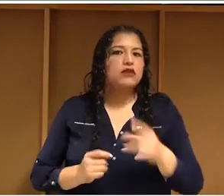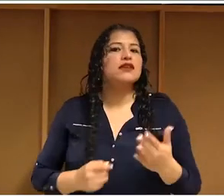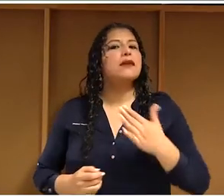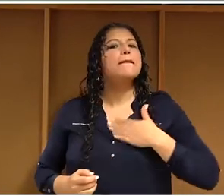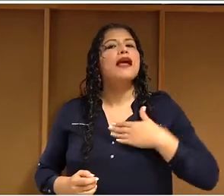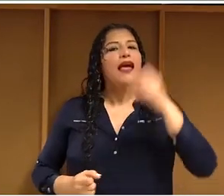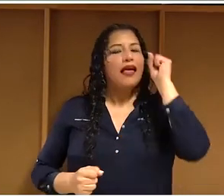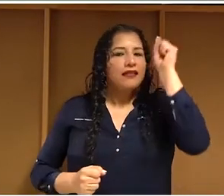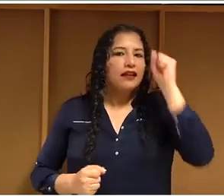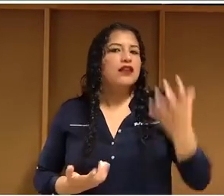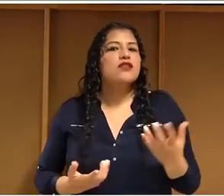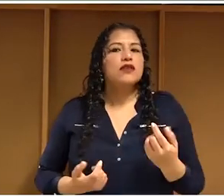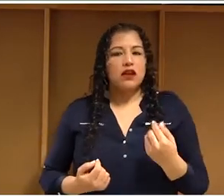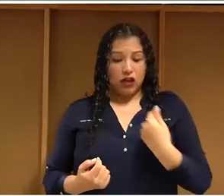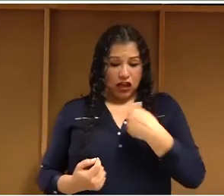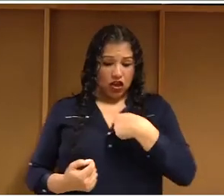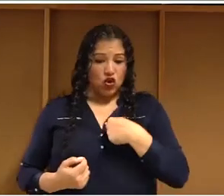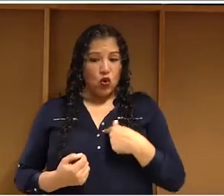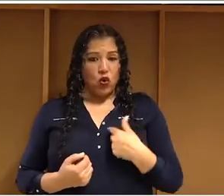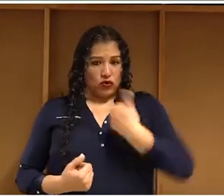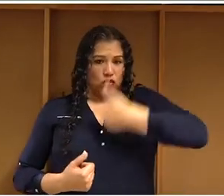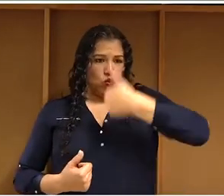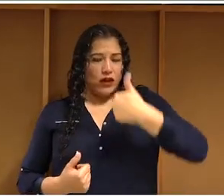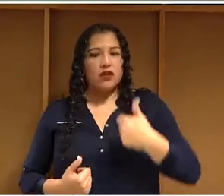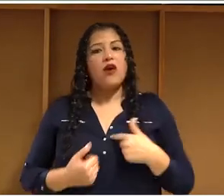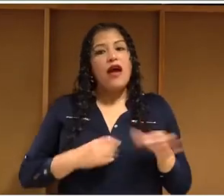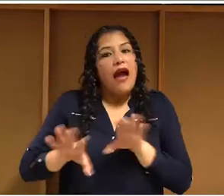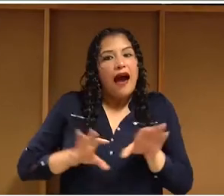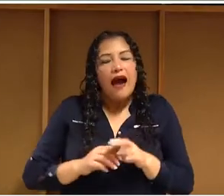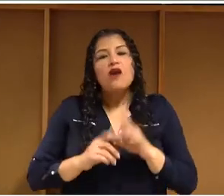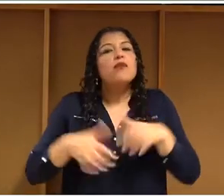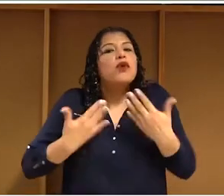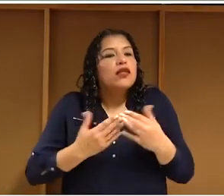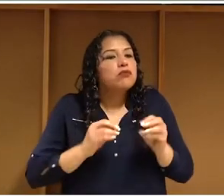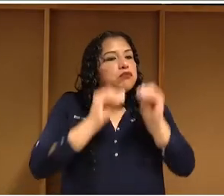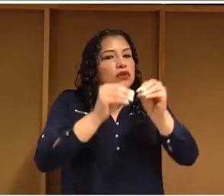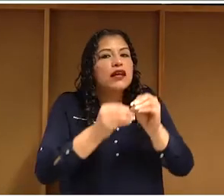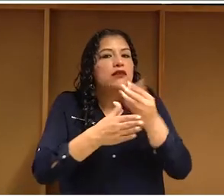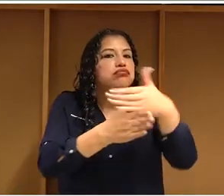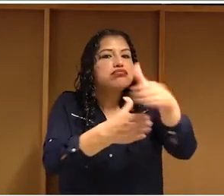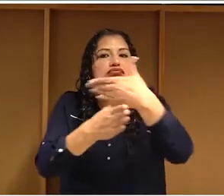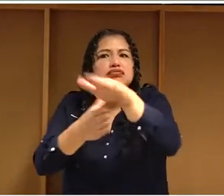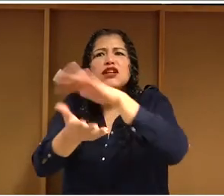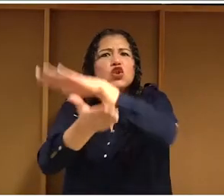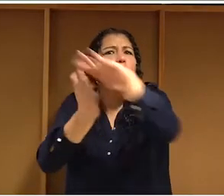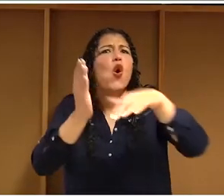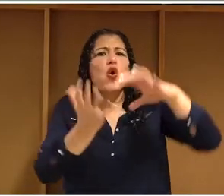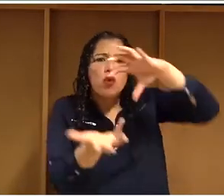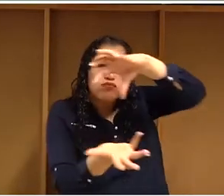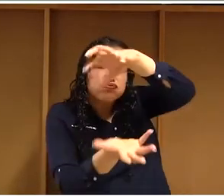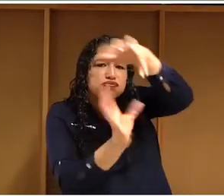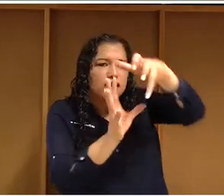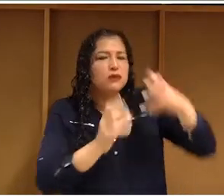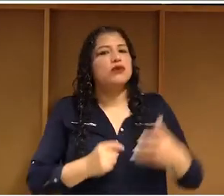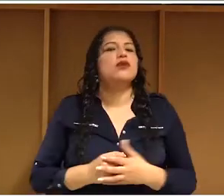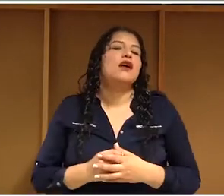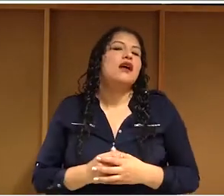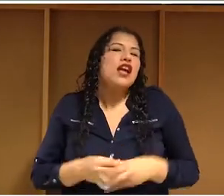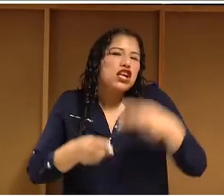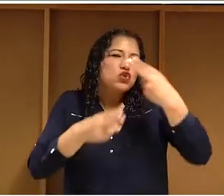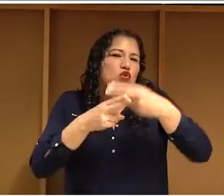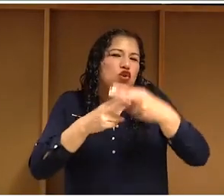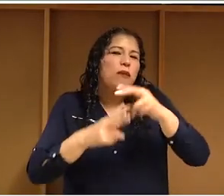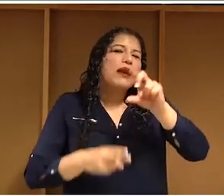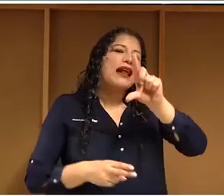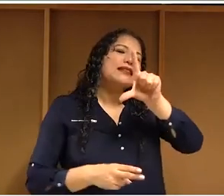de definir cómo queremos que ese algo que hemos creado se comparta y se expanda por el mundo y existen estas cosas que se llaman las licencias